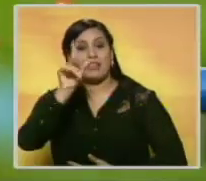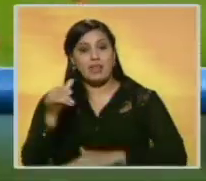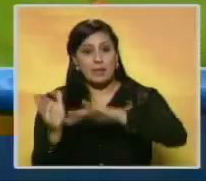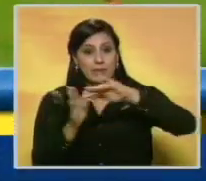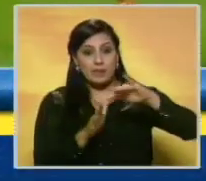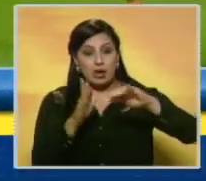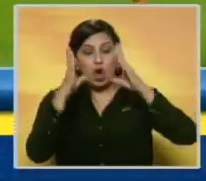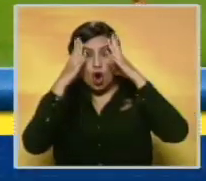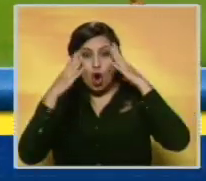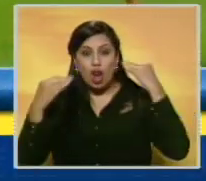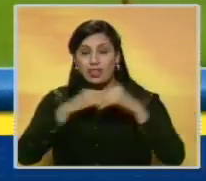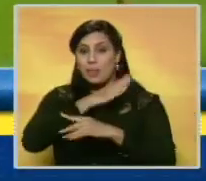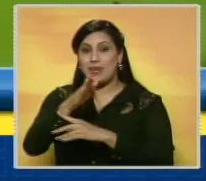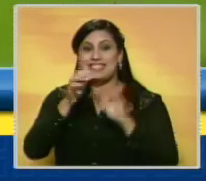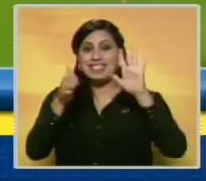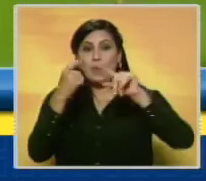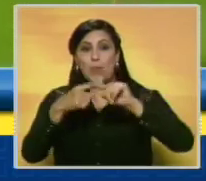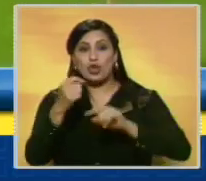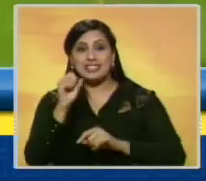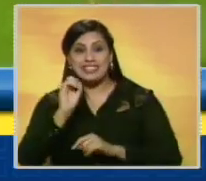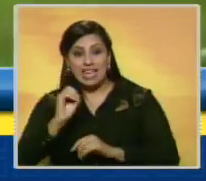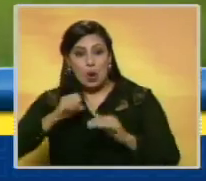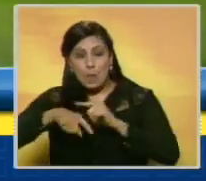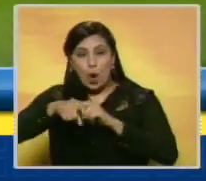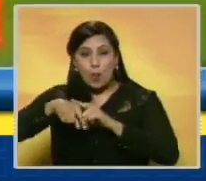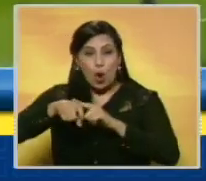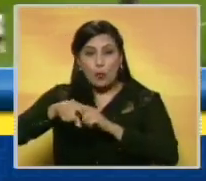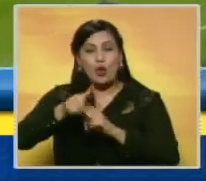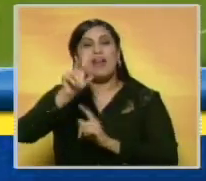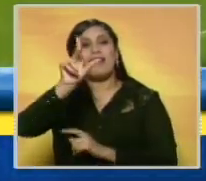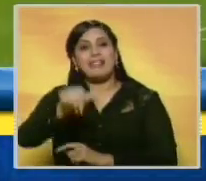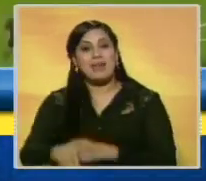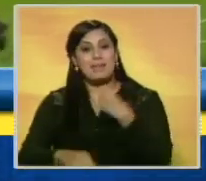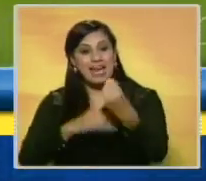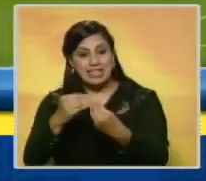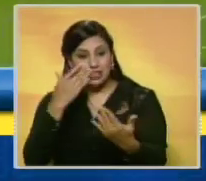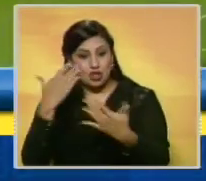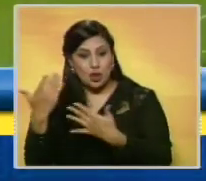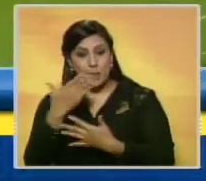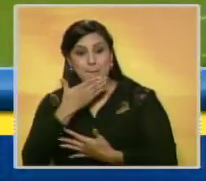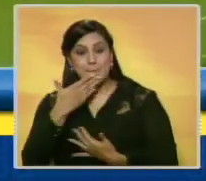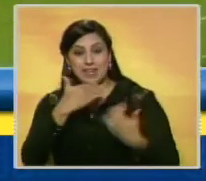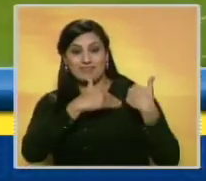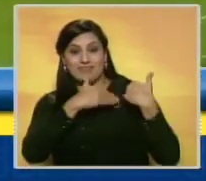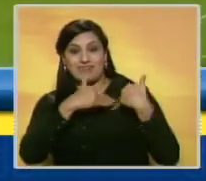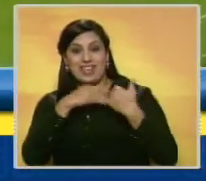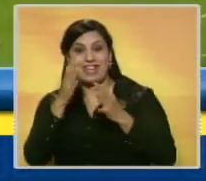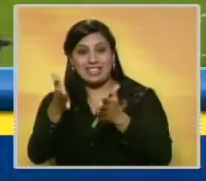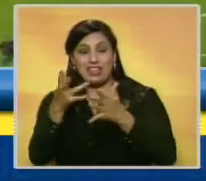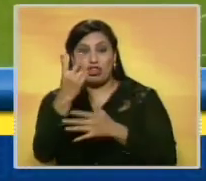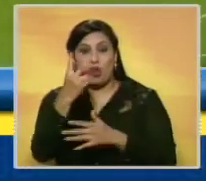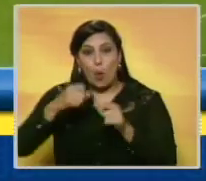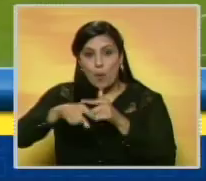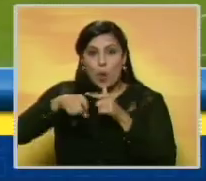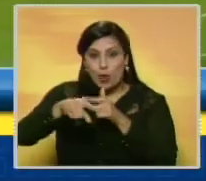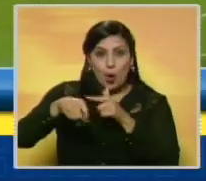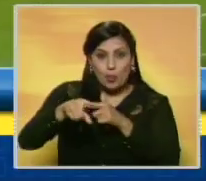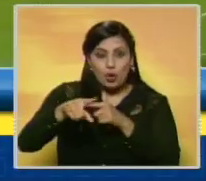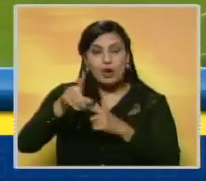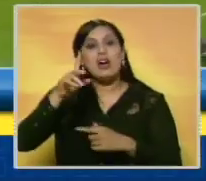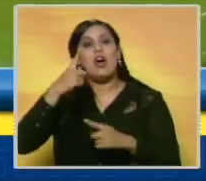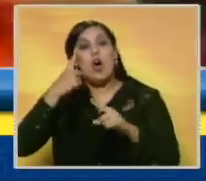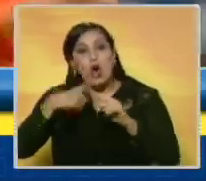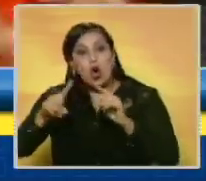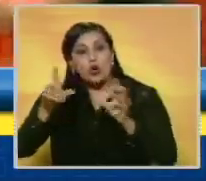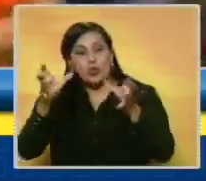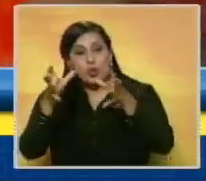tanto, Holanda goleó a Letonia 6 por 0 en el Amsterdam Arena. Klaas Jan Huntelar y Arjen Robben comandaron el triunfo anotando dos goles cada uno. Las